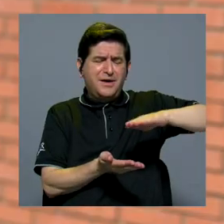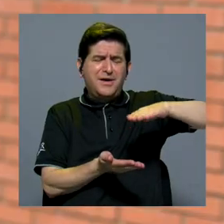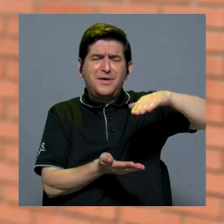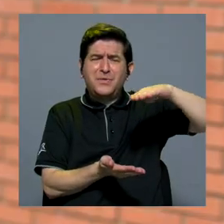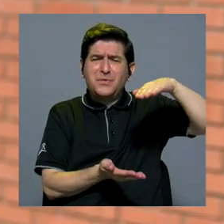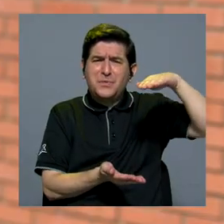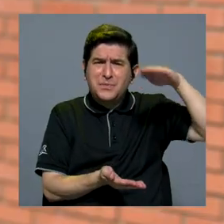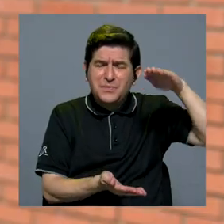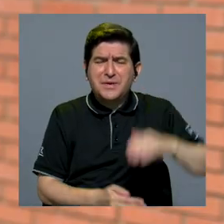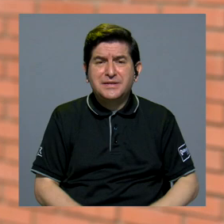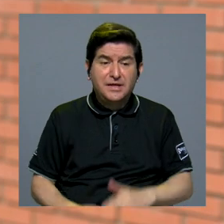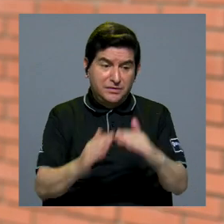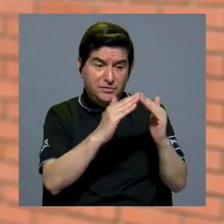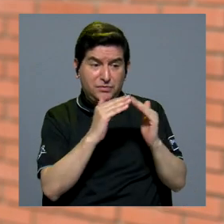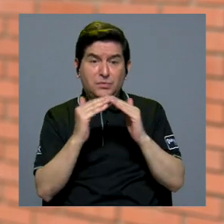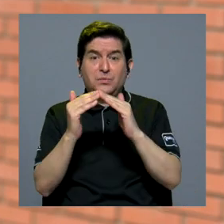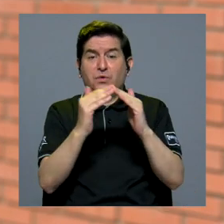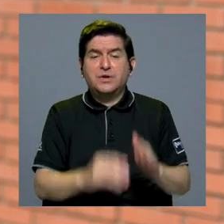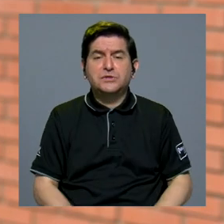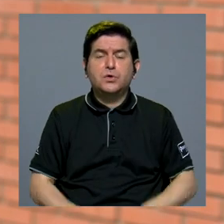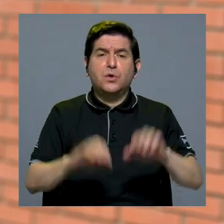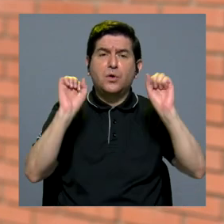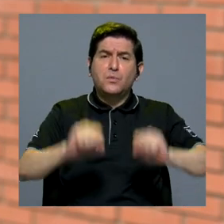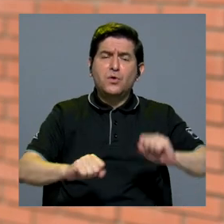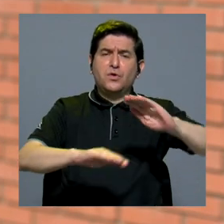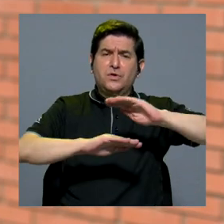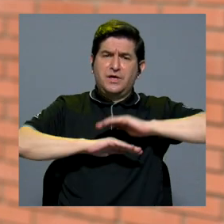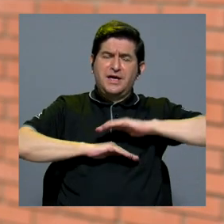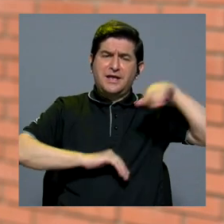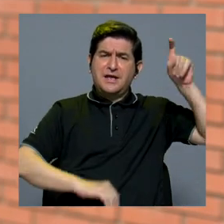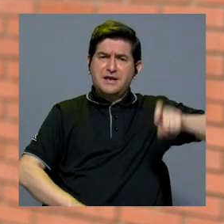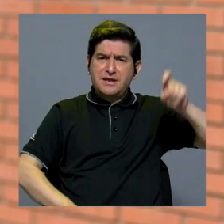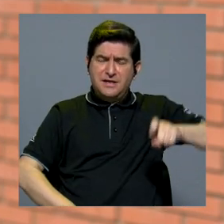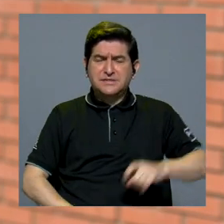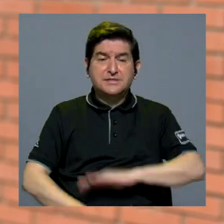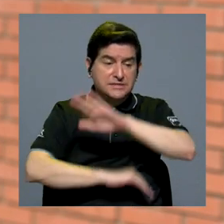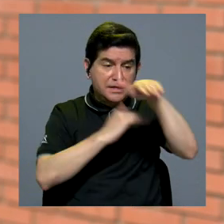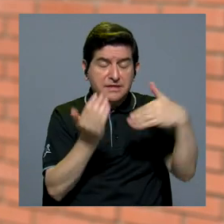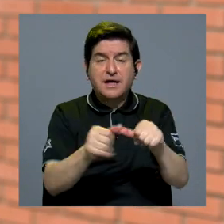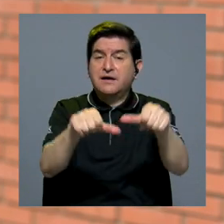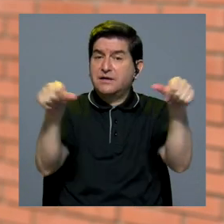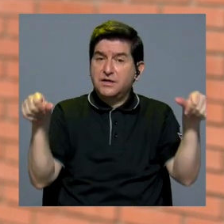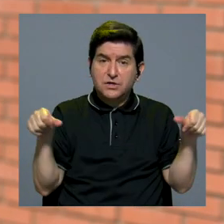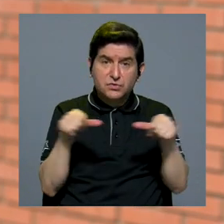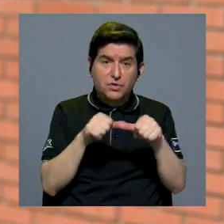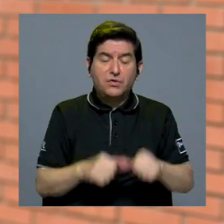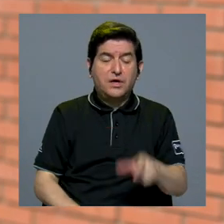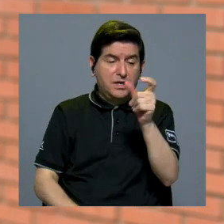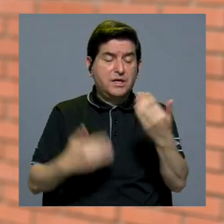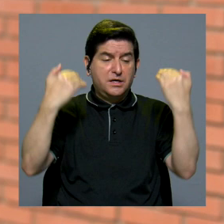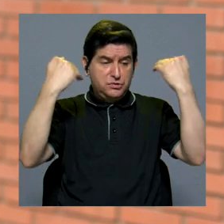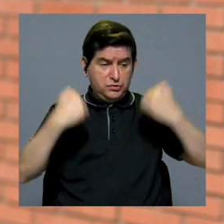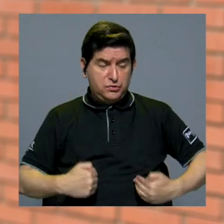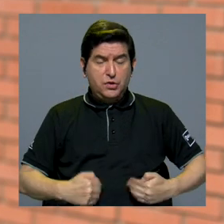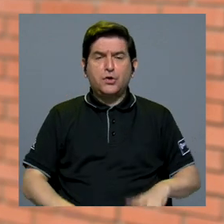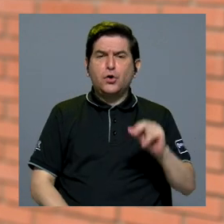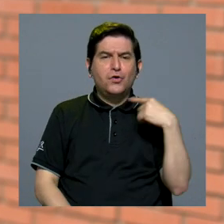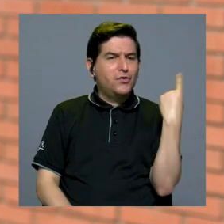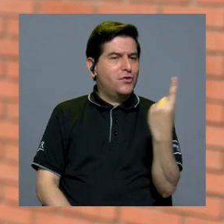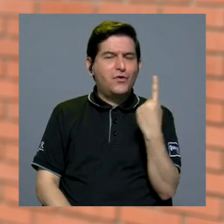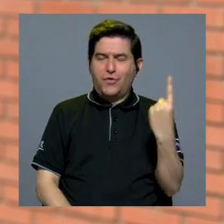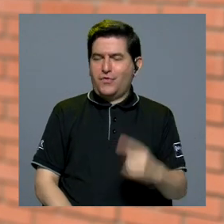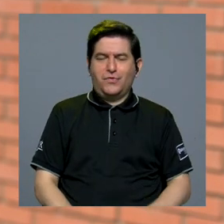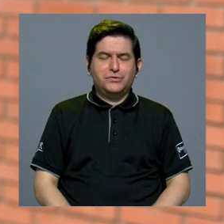población satisfacer las necesidades en todos los aspectos del ser humano, no es solo